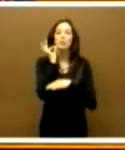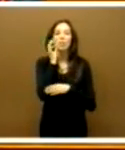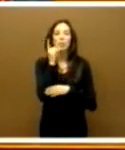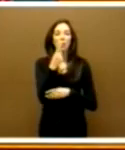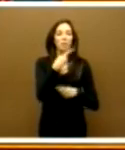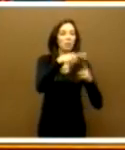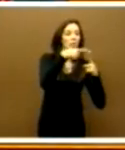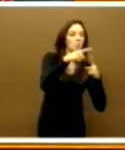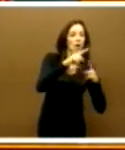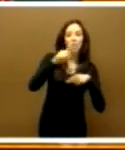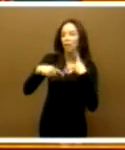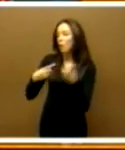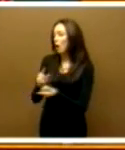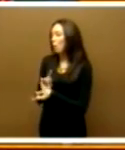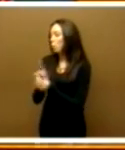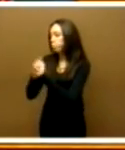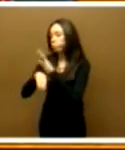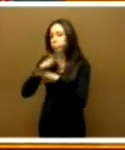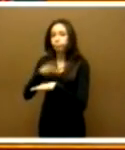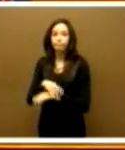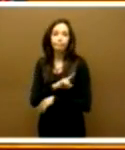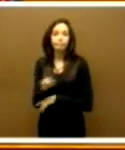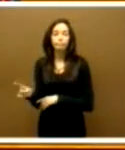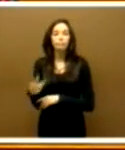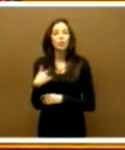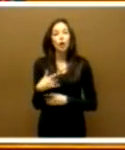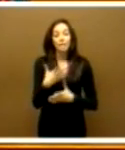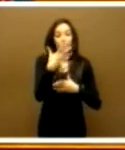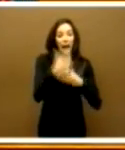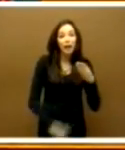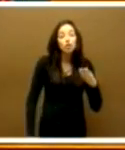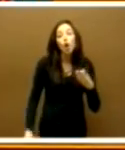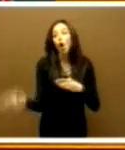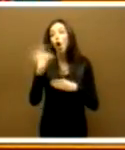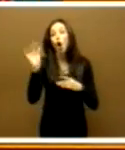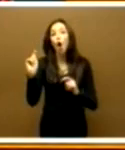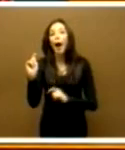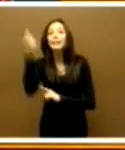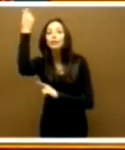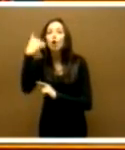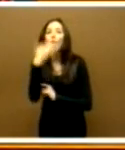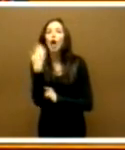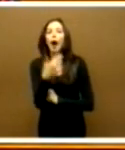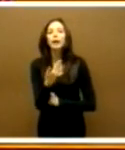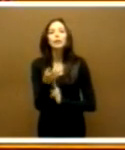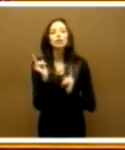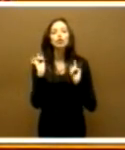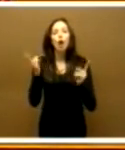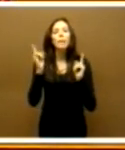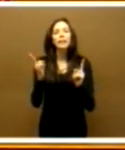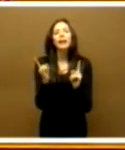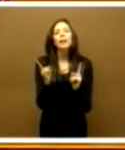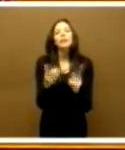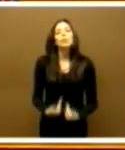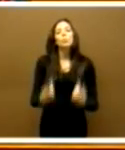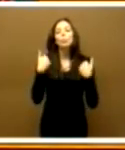cosas y otras veces lo contrario. Y el fracaso o el éxito escolar no es solamente consecuencia de la idoneidad de un sistema